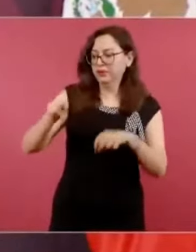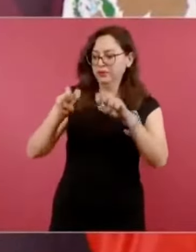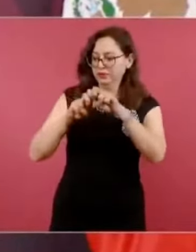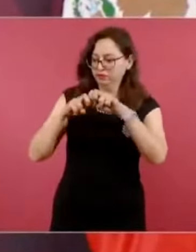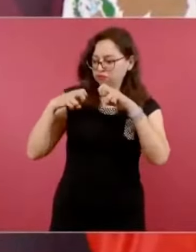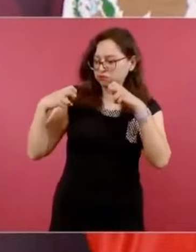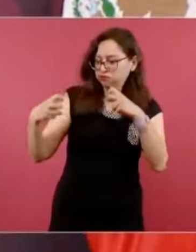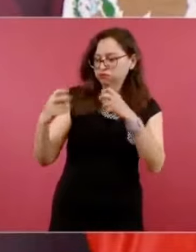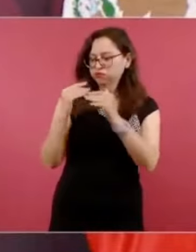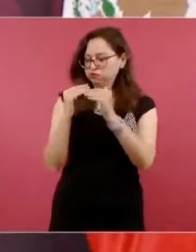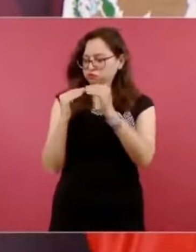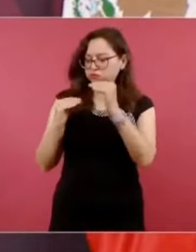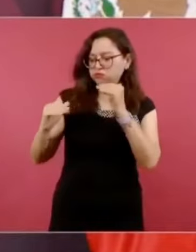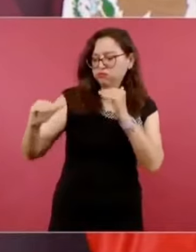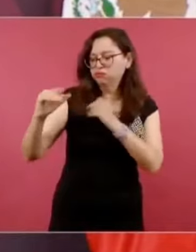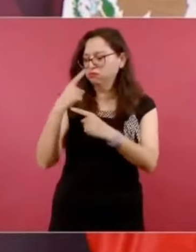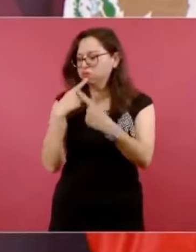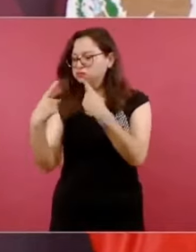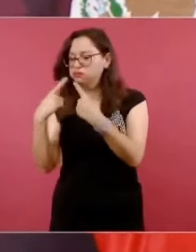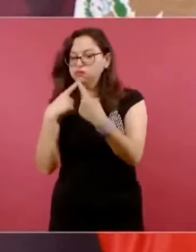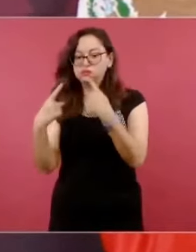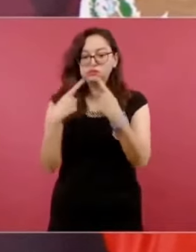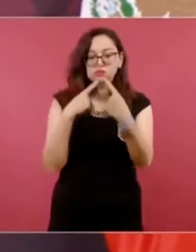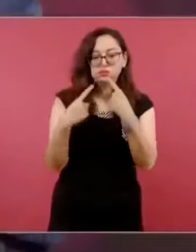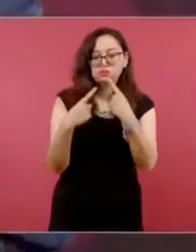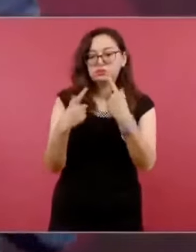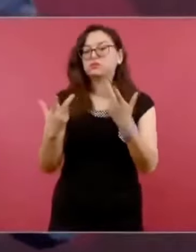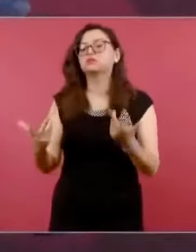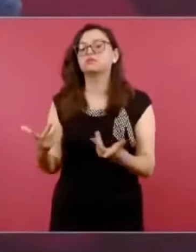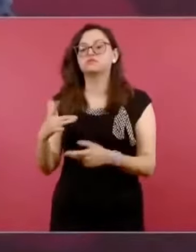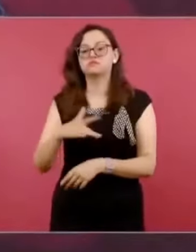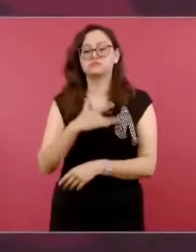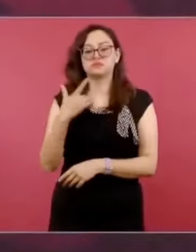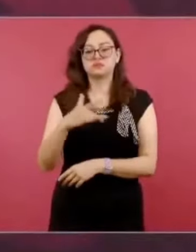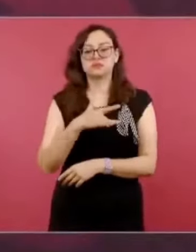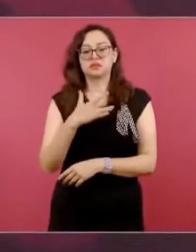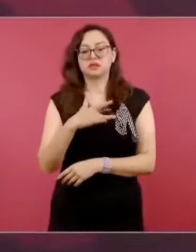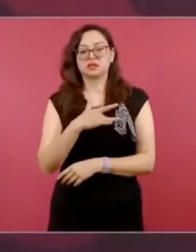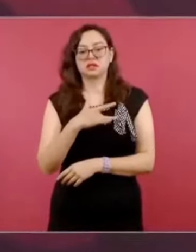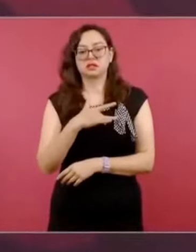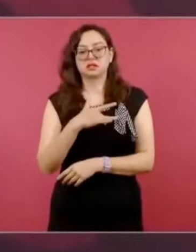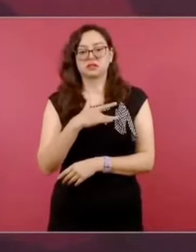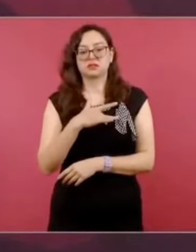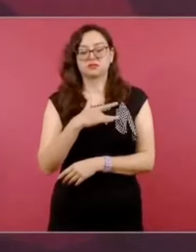resolvieron cancelar la prisión domiciliaria